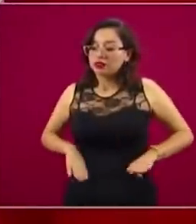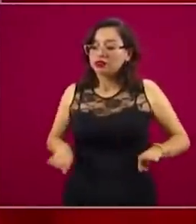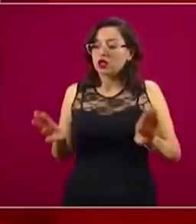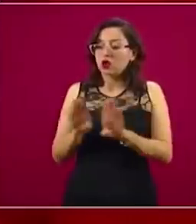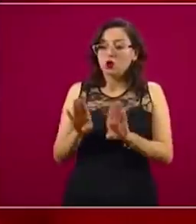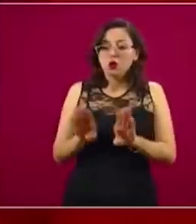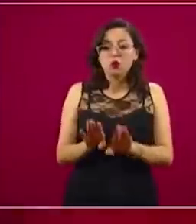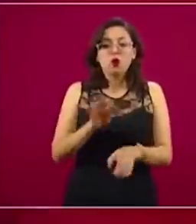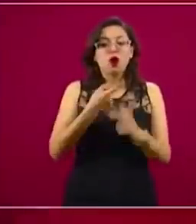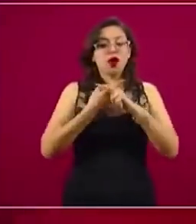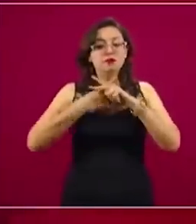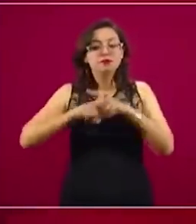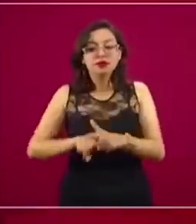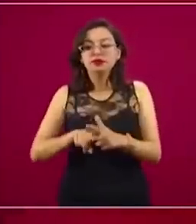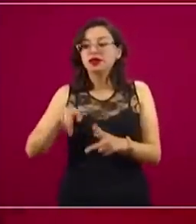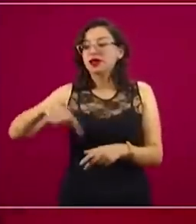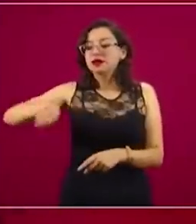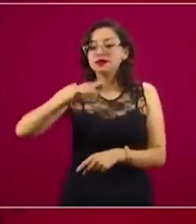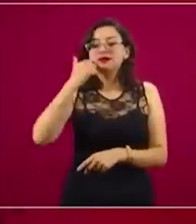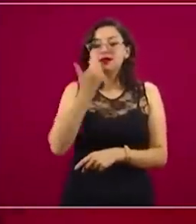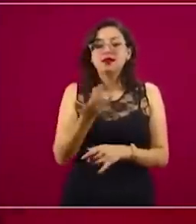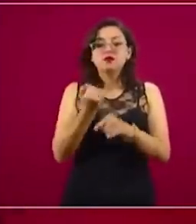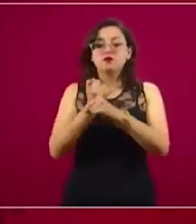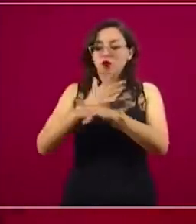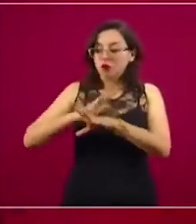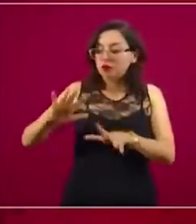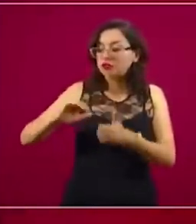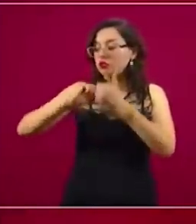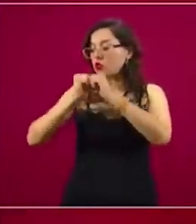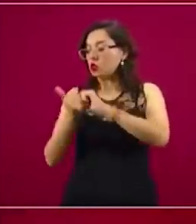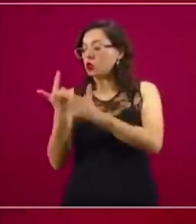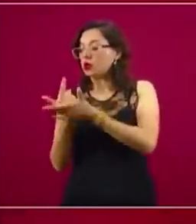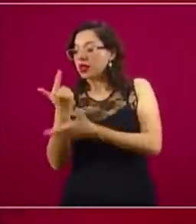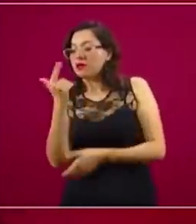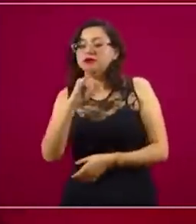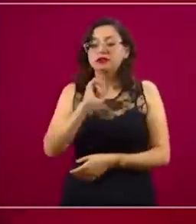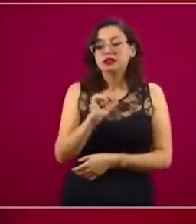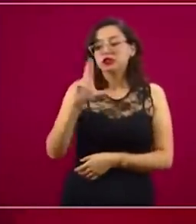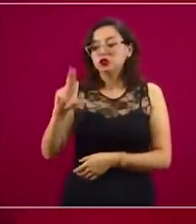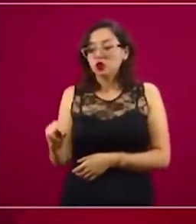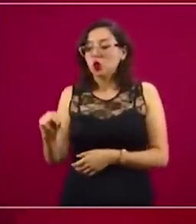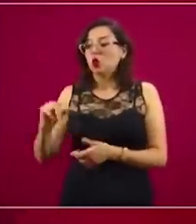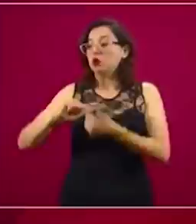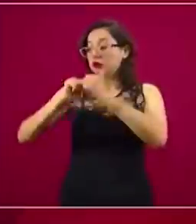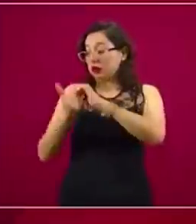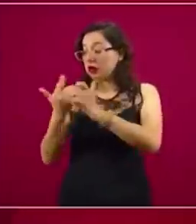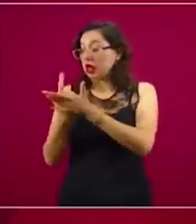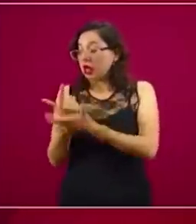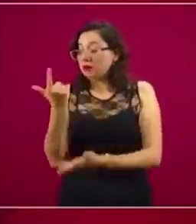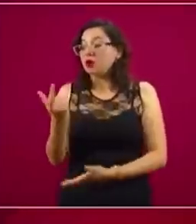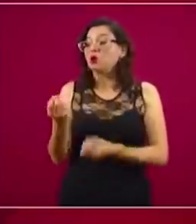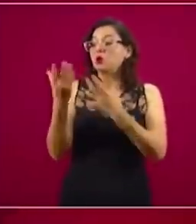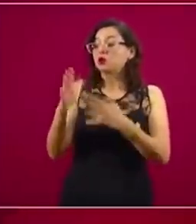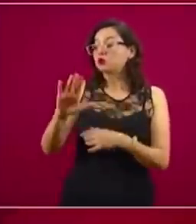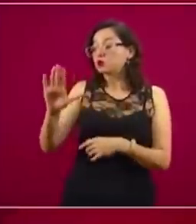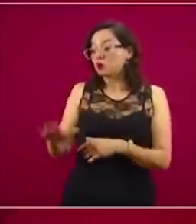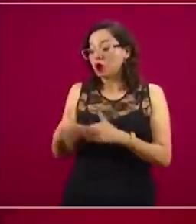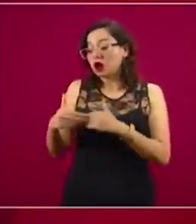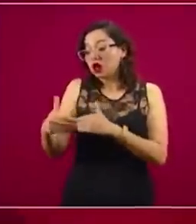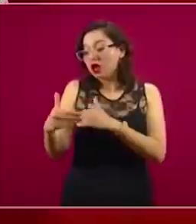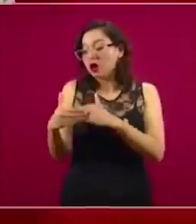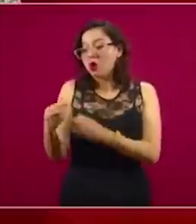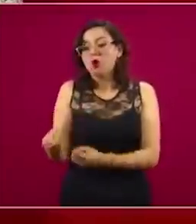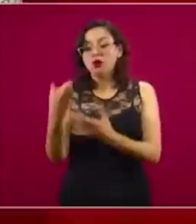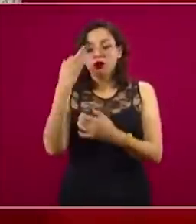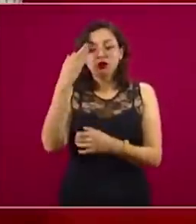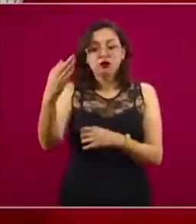en qué unidades de salud demandan información, si se complican o no, cuántos de los que se complican fallecen, en qué tiempo, etcétera,